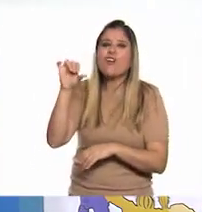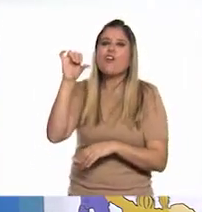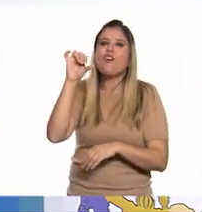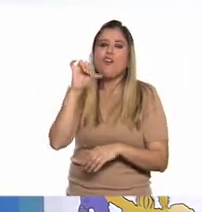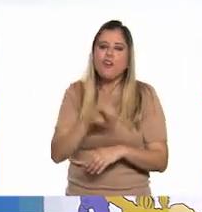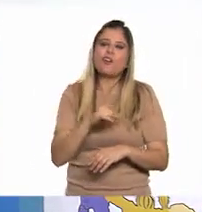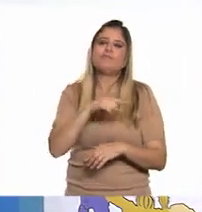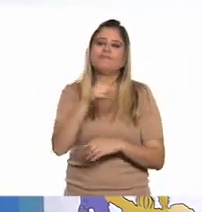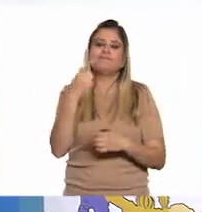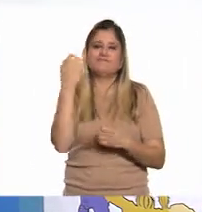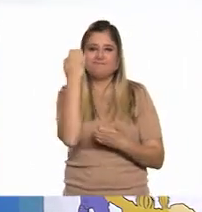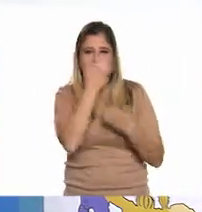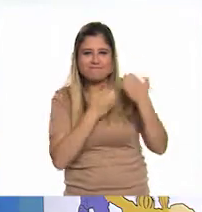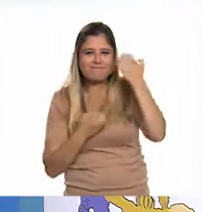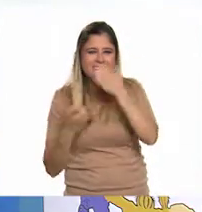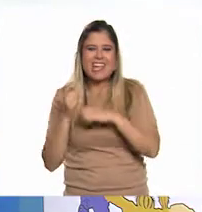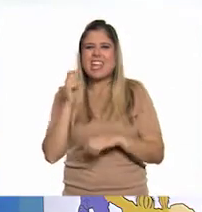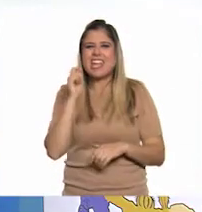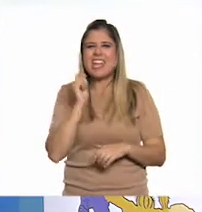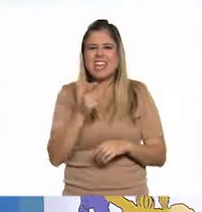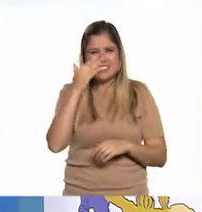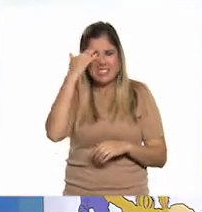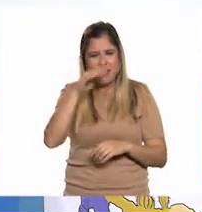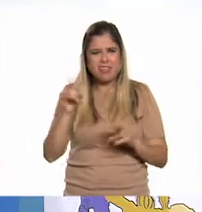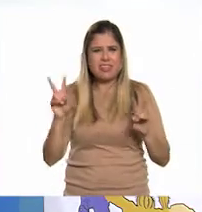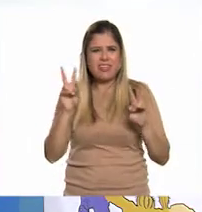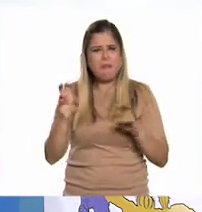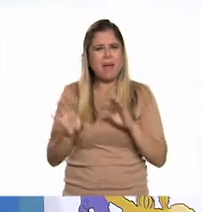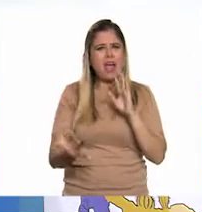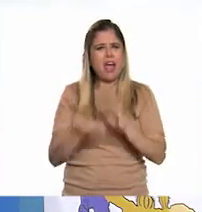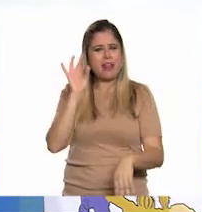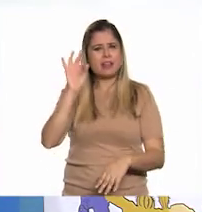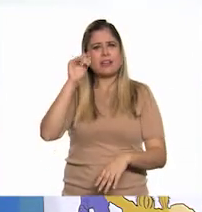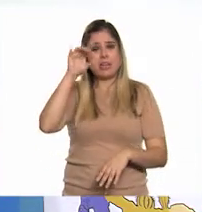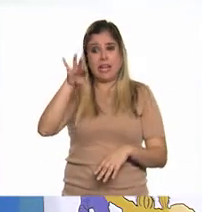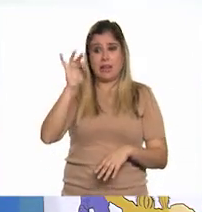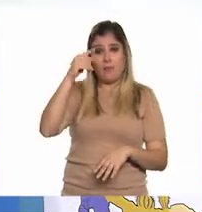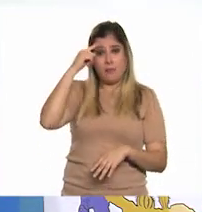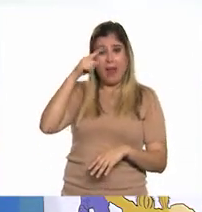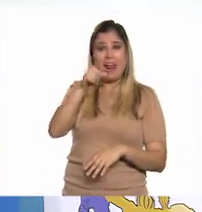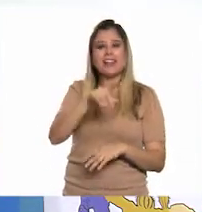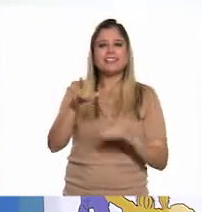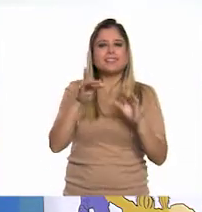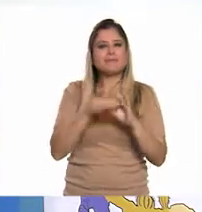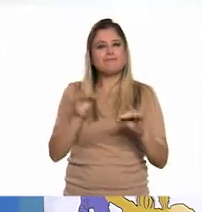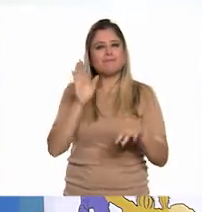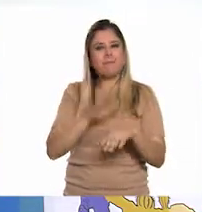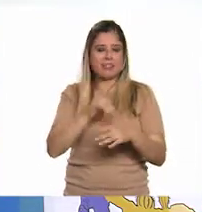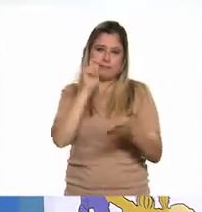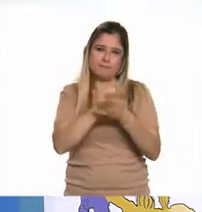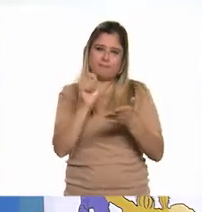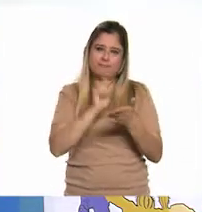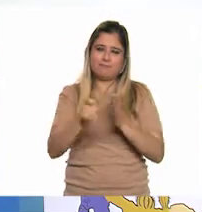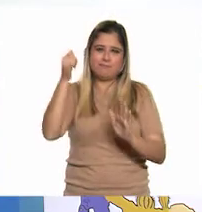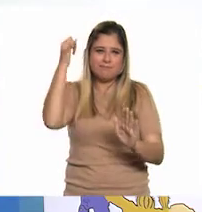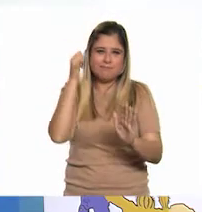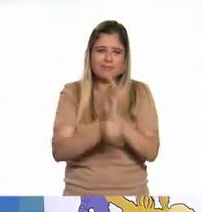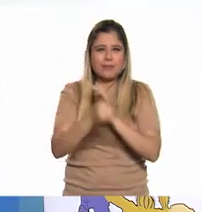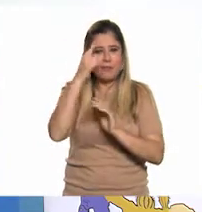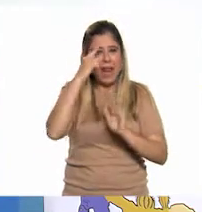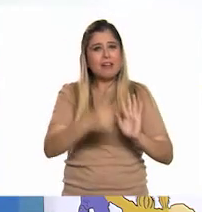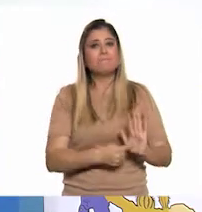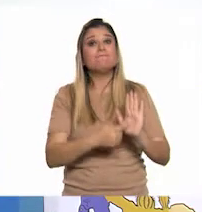vamos a explorar qué es lo que sabemos del tema elegido para definir, es lo que queremos comunicar de él